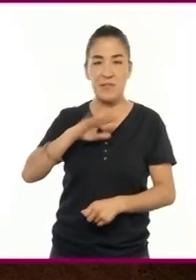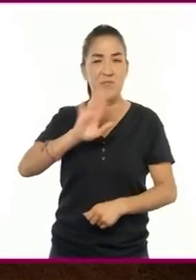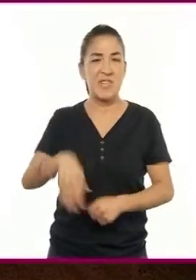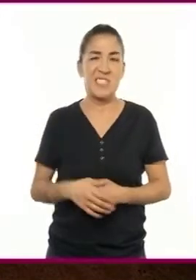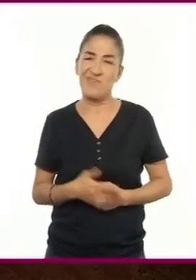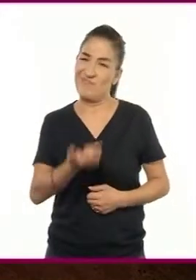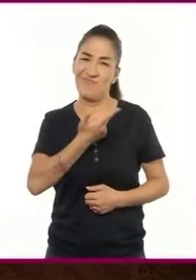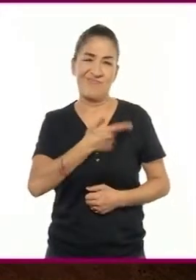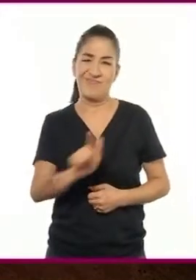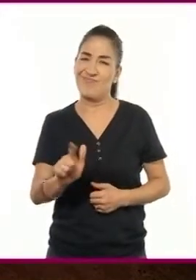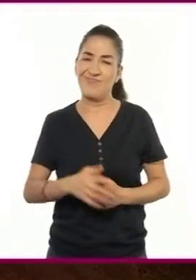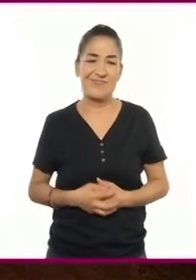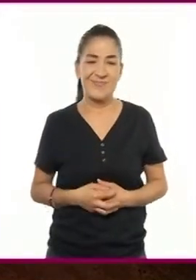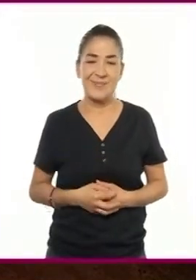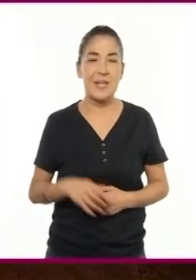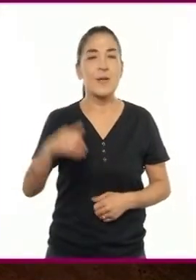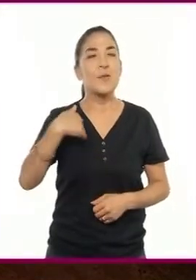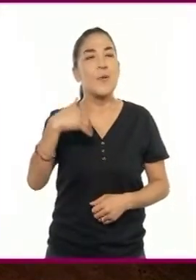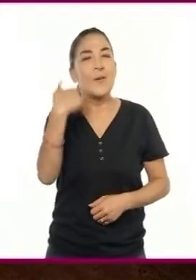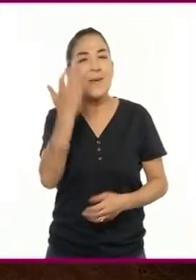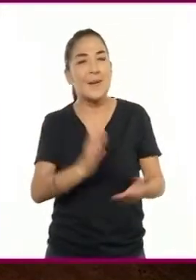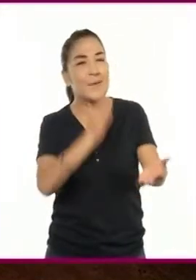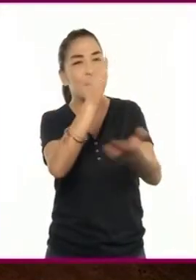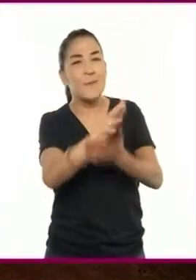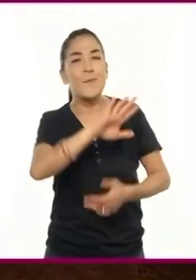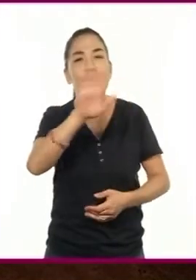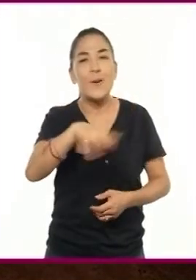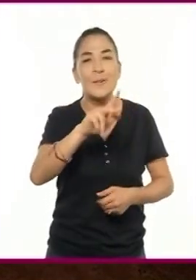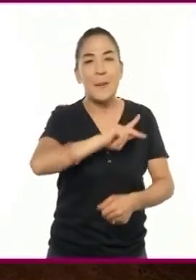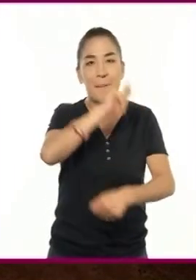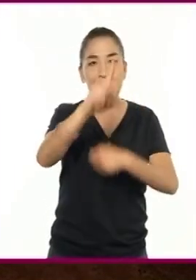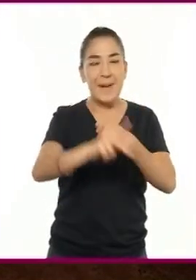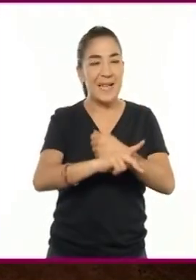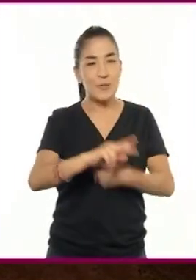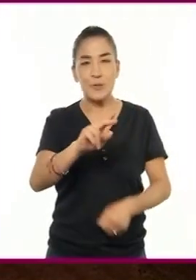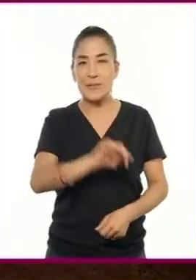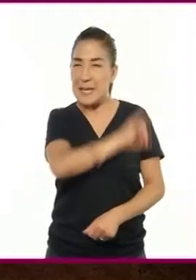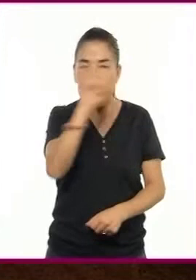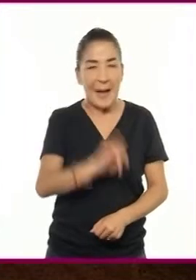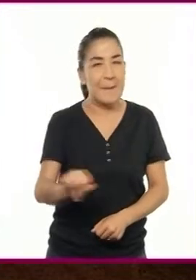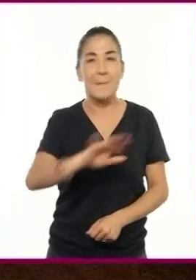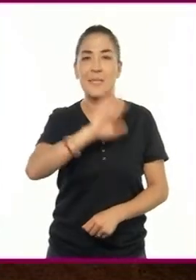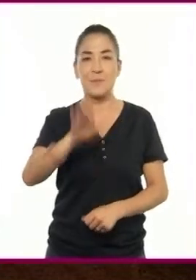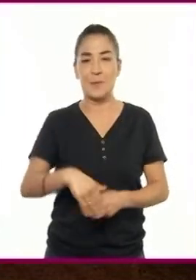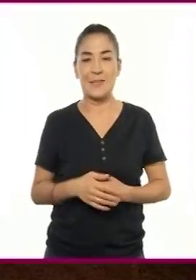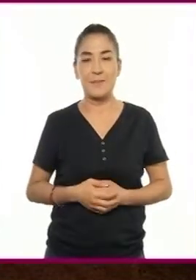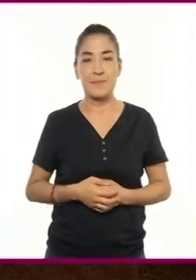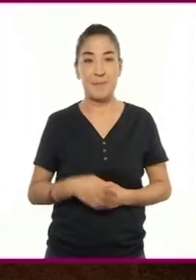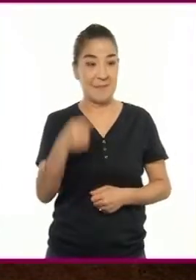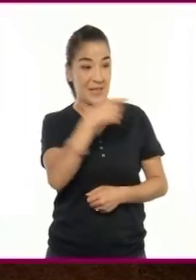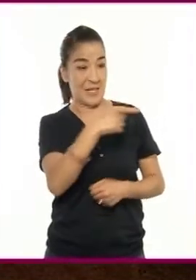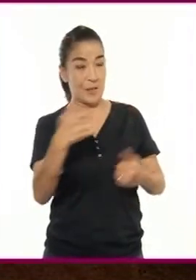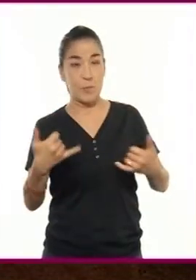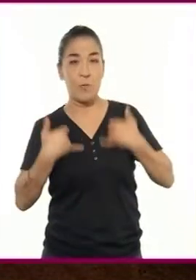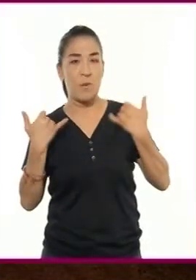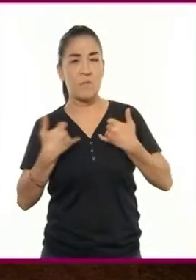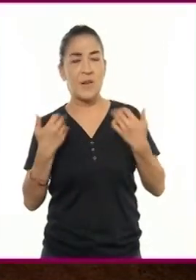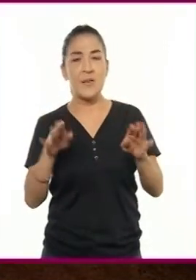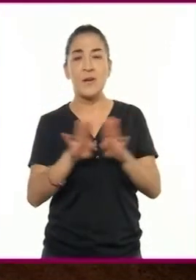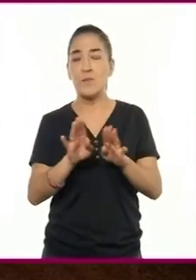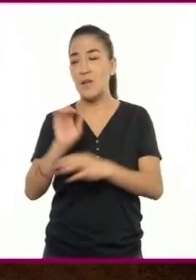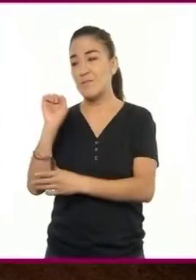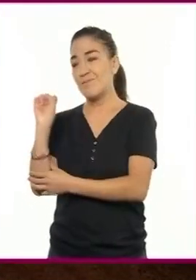gusta nada. Quiero ir en busca del país donde nunca se muere. El joven les da la espalda